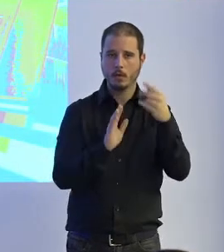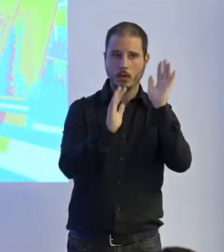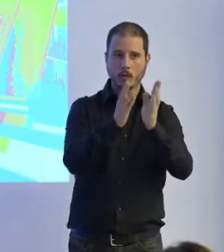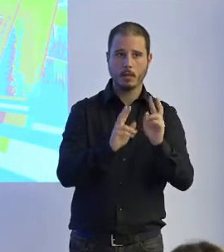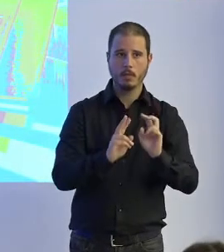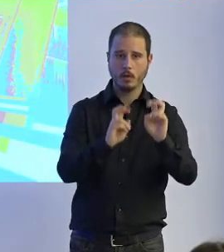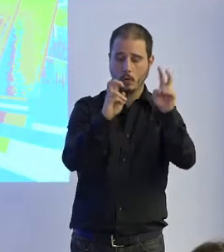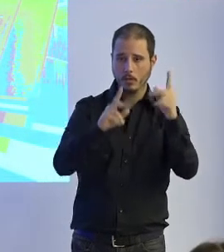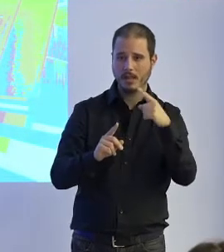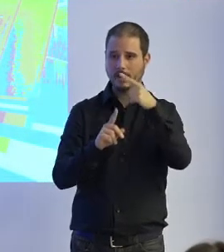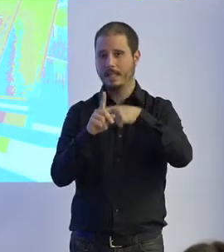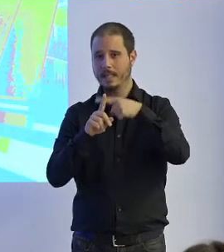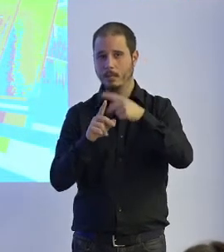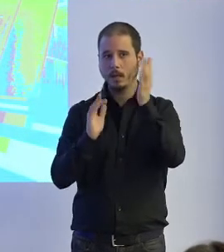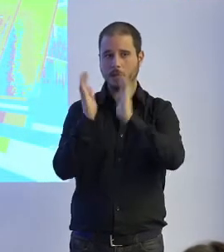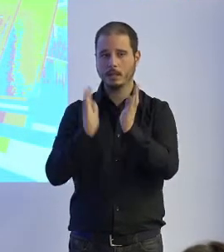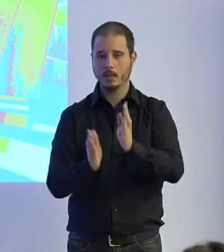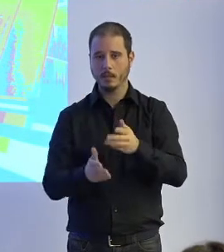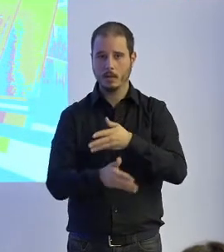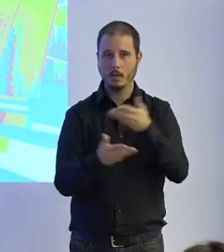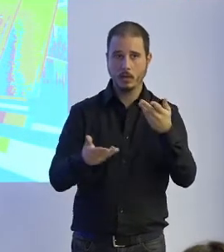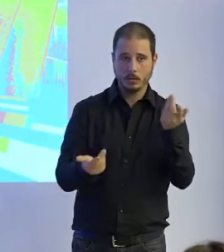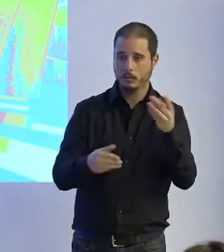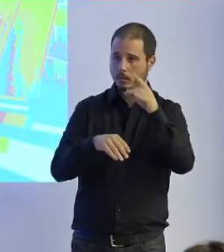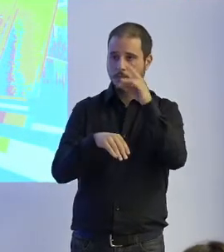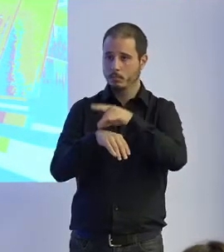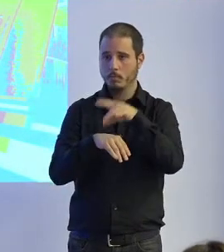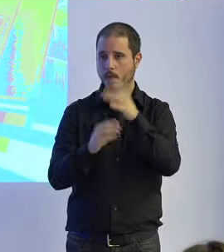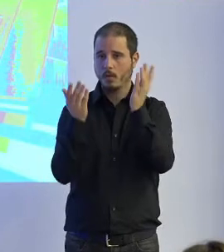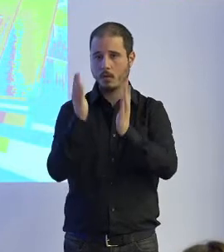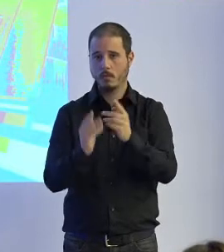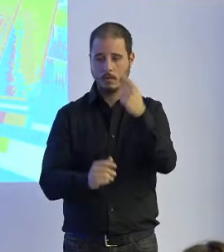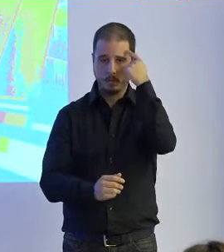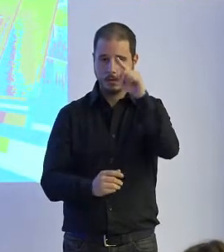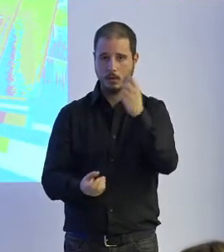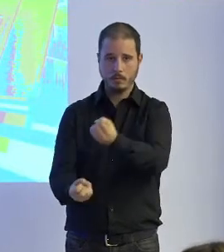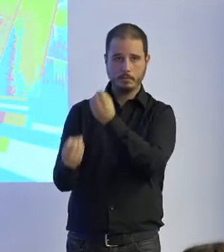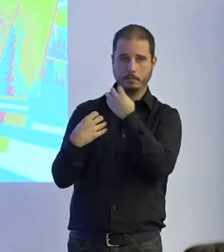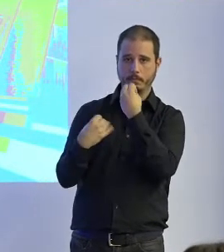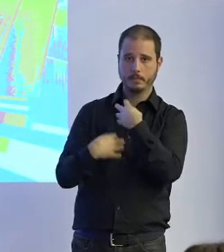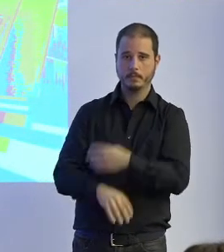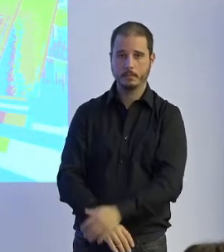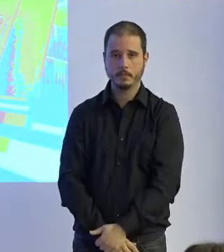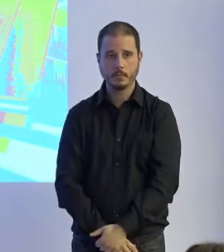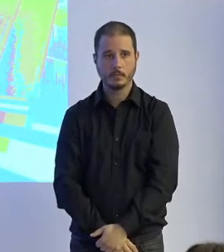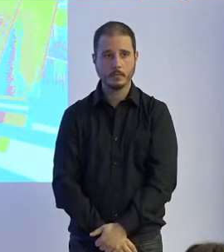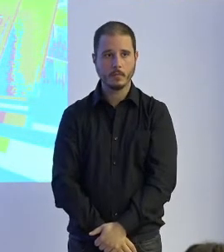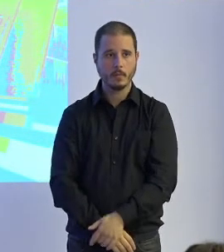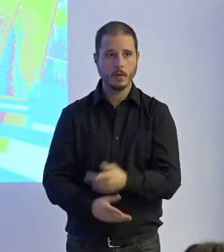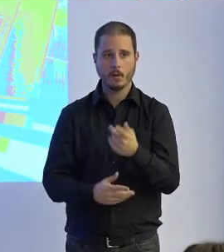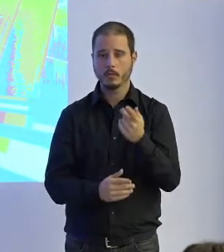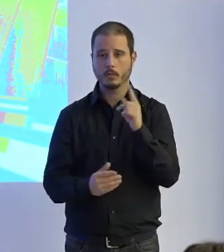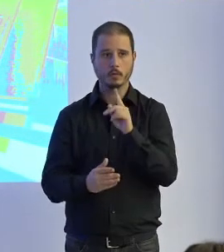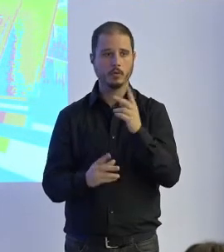de terapia hay que aplicar bueno lo que os imaginé y que vosotros sois los que sabéis de esto yo soy el que no sé y luego evidentemente nuevos dispositivos y nuevas